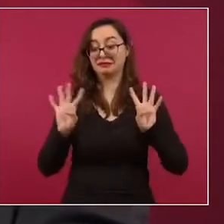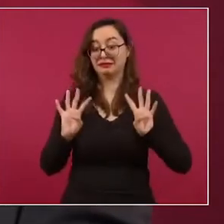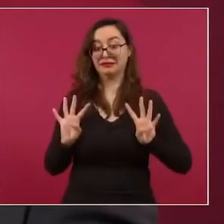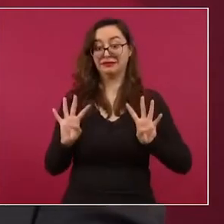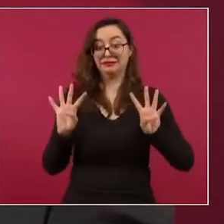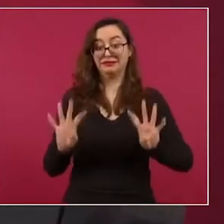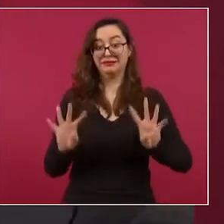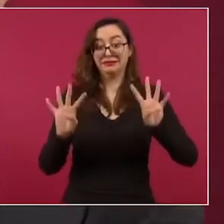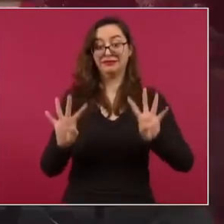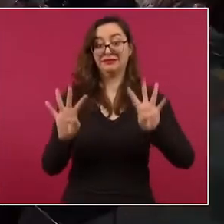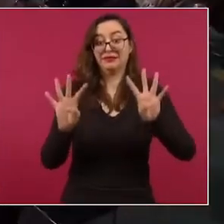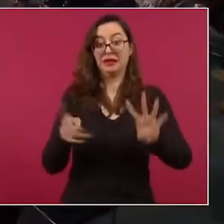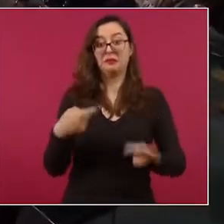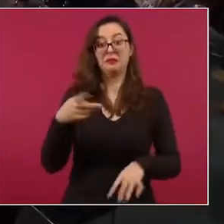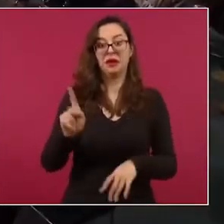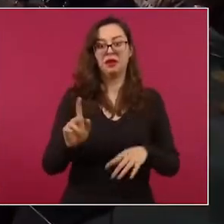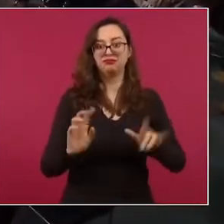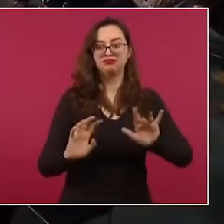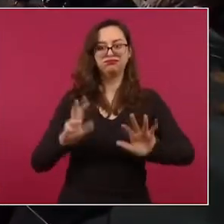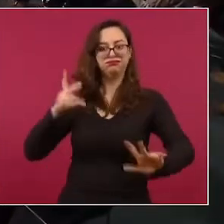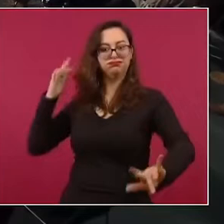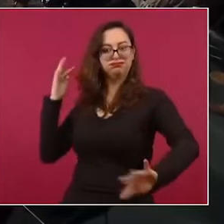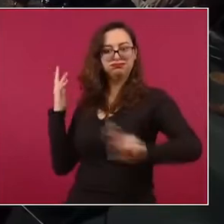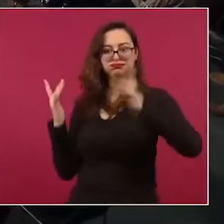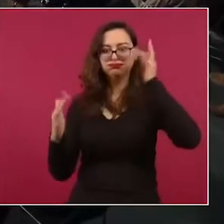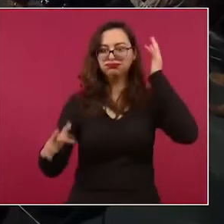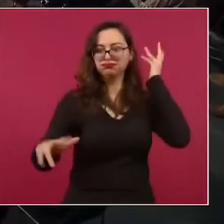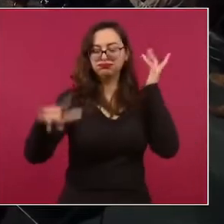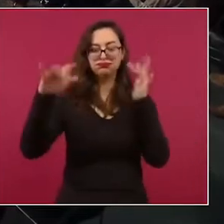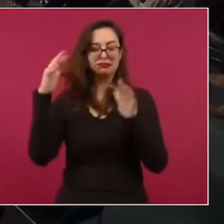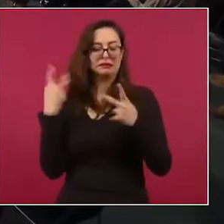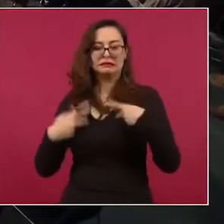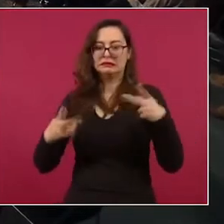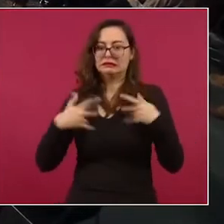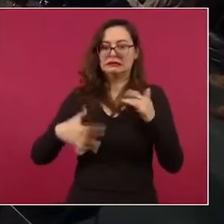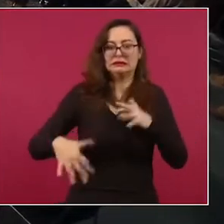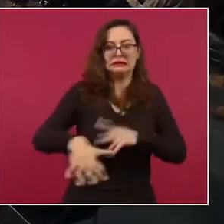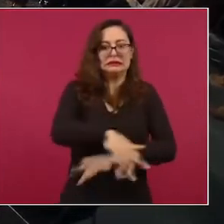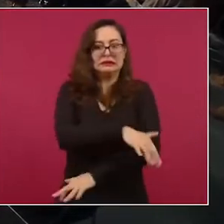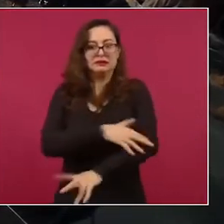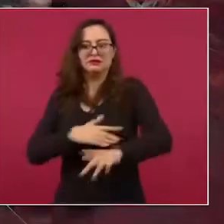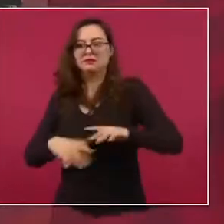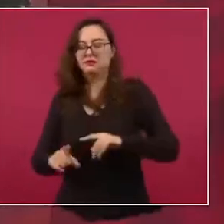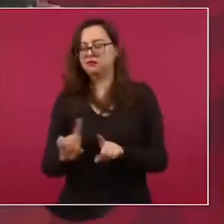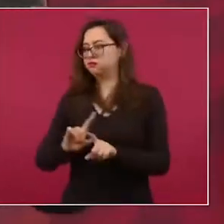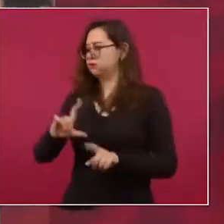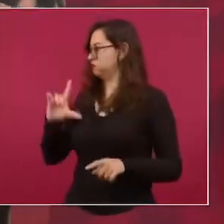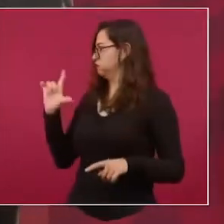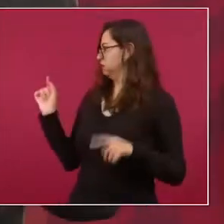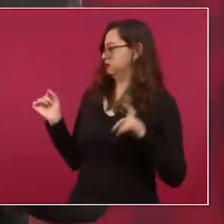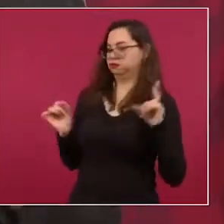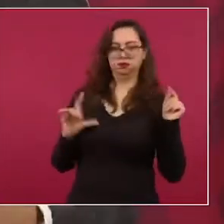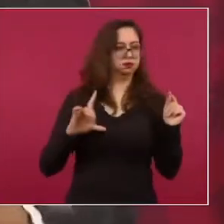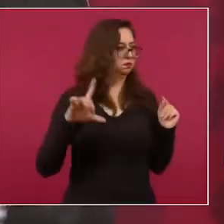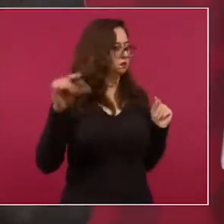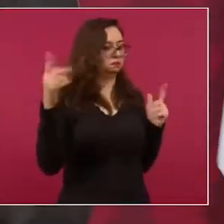pero se fueron quedando por lo mismo, porque estaba